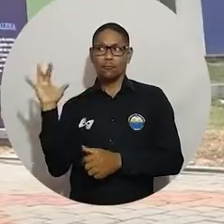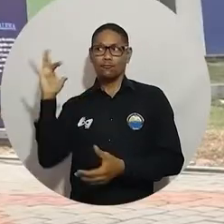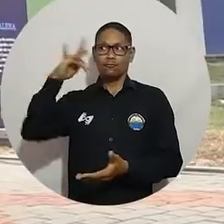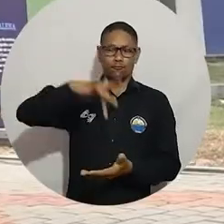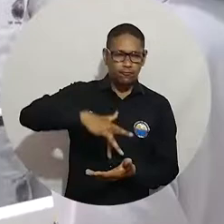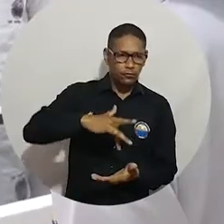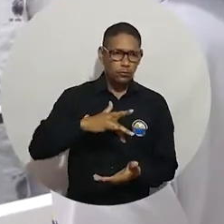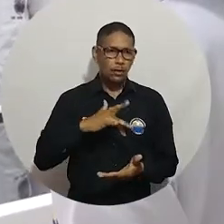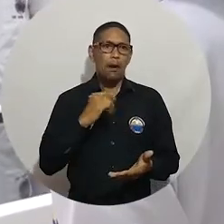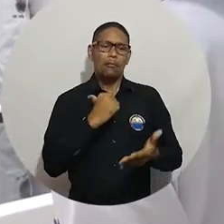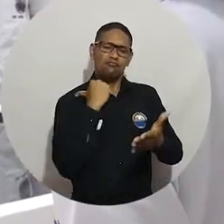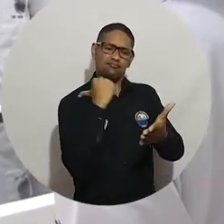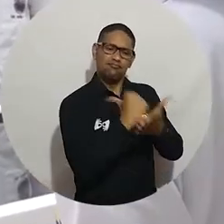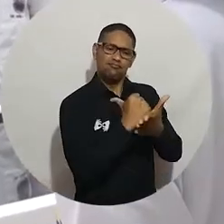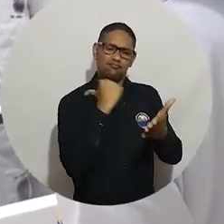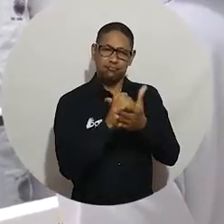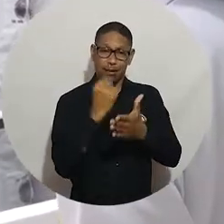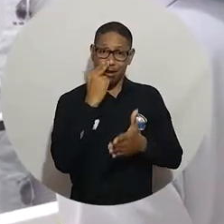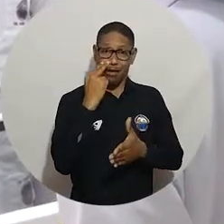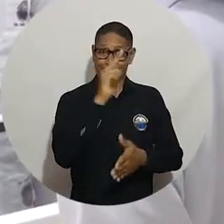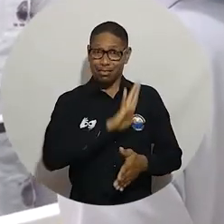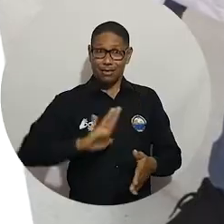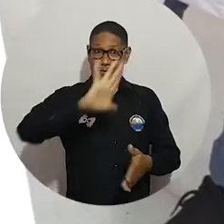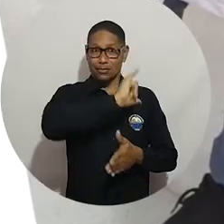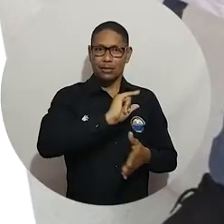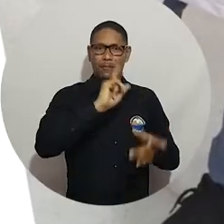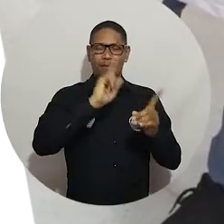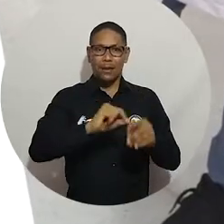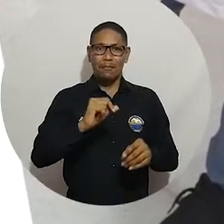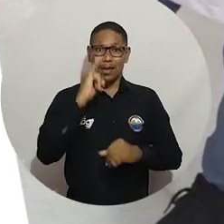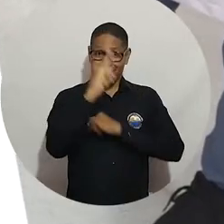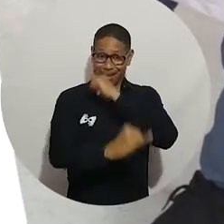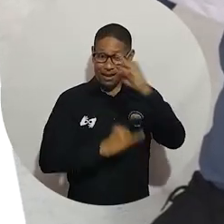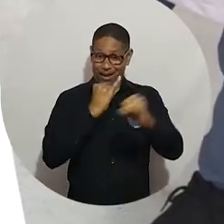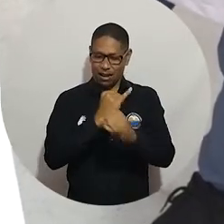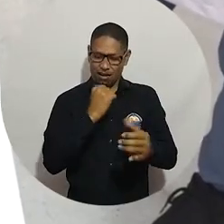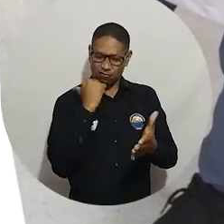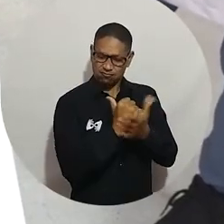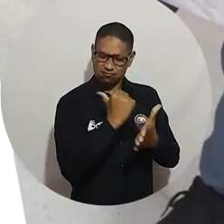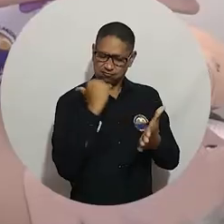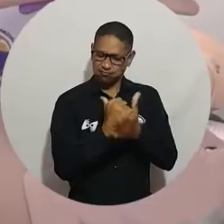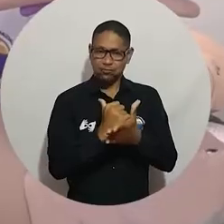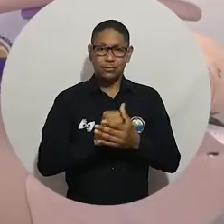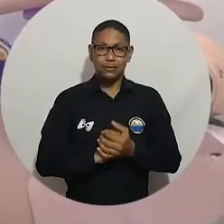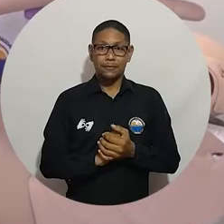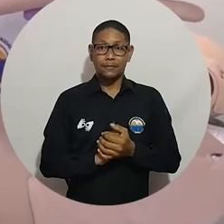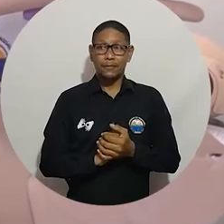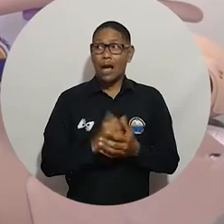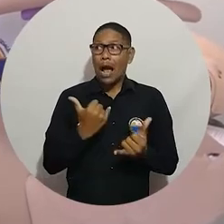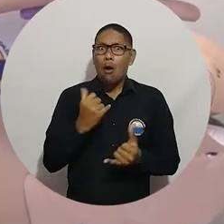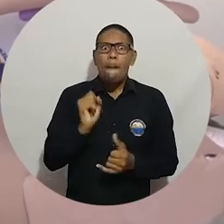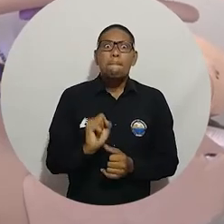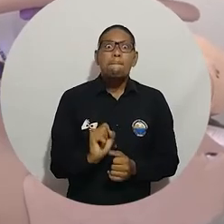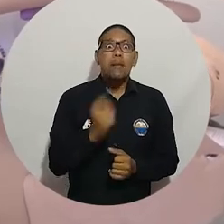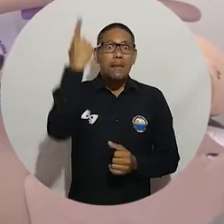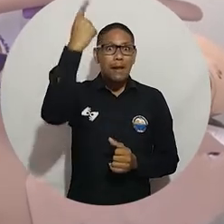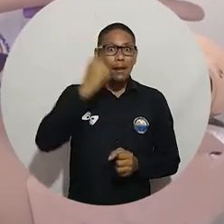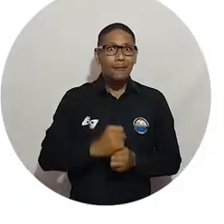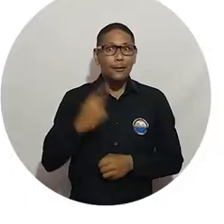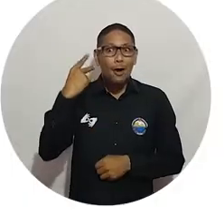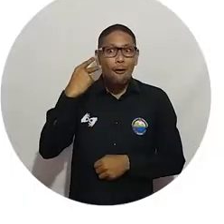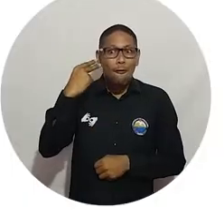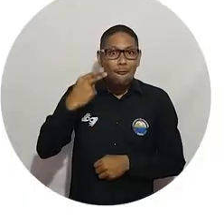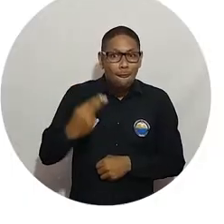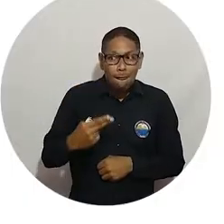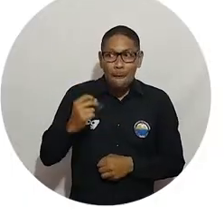Universidad del Magdalena, es otorgado por el Sistema de Acreditación de Carreras Universitarias para el reconocimiento regional de la calidad académica de